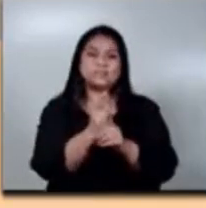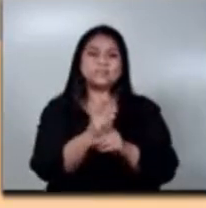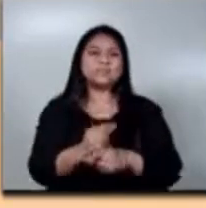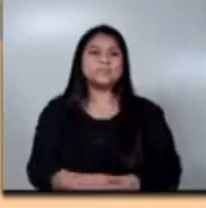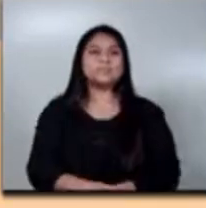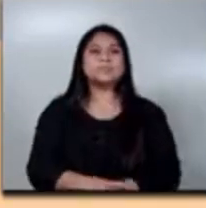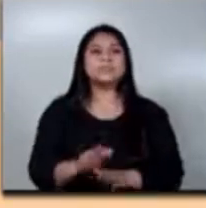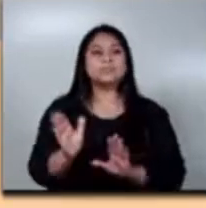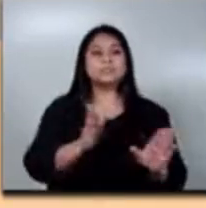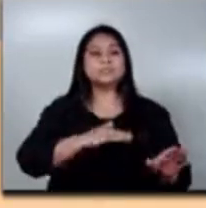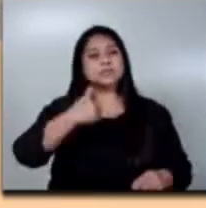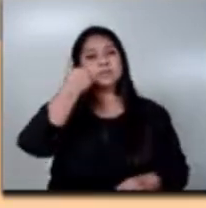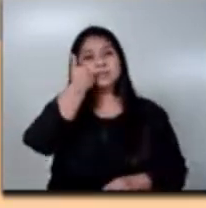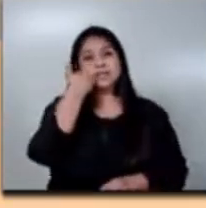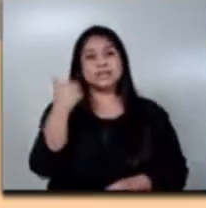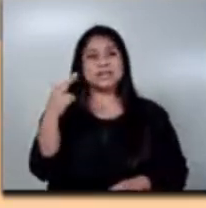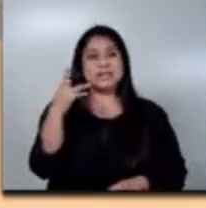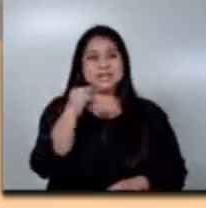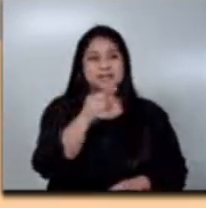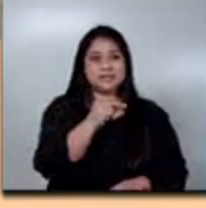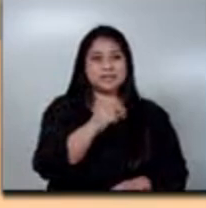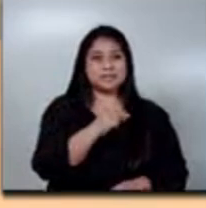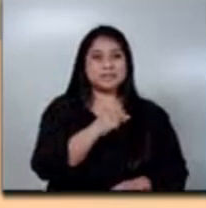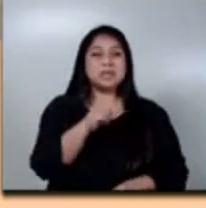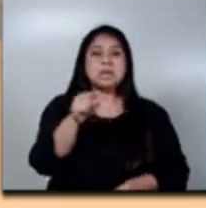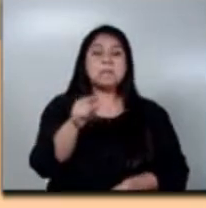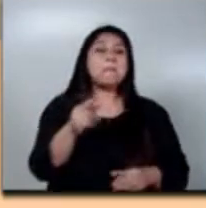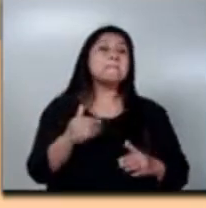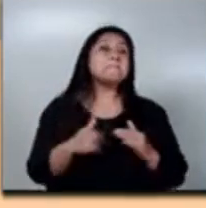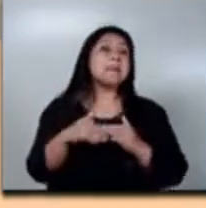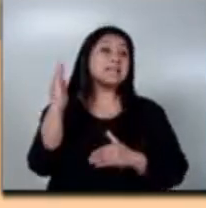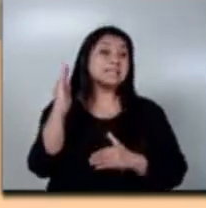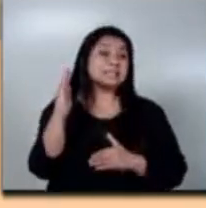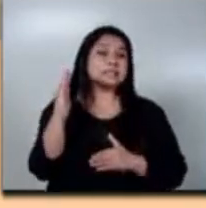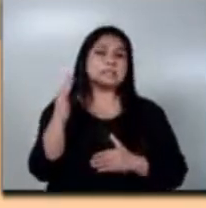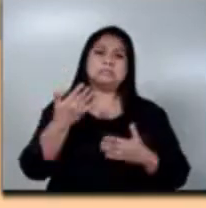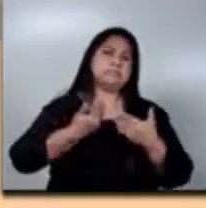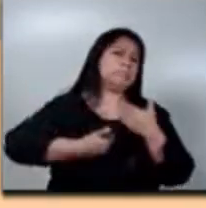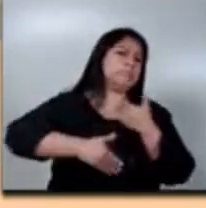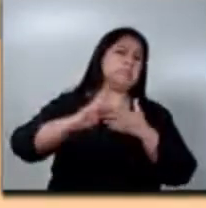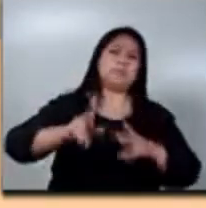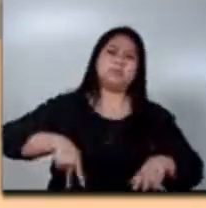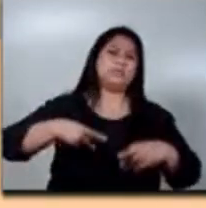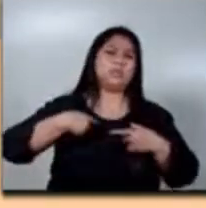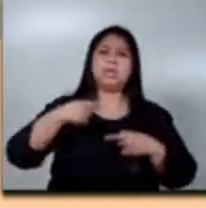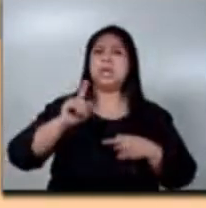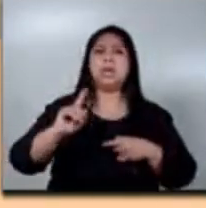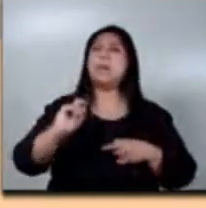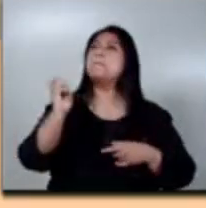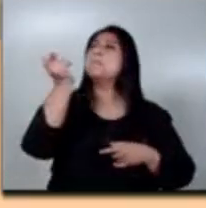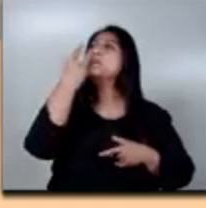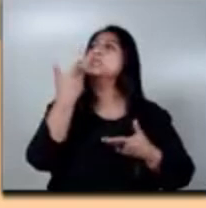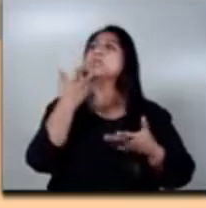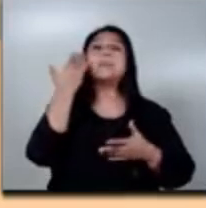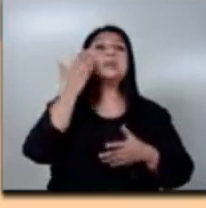Las enfermedades raras son, en su mayor parte, crónicas. No se resuelven en un solo día y, al